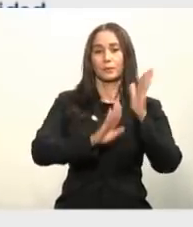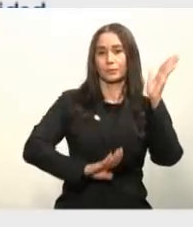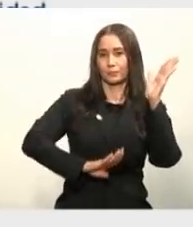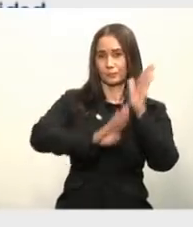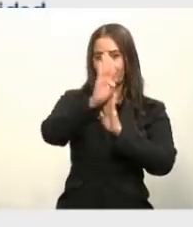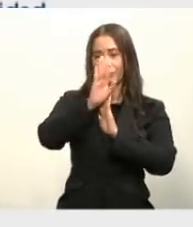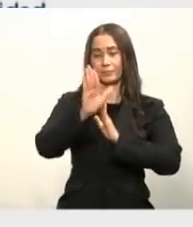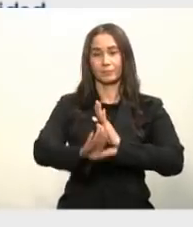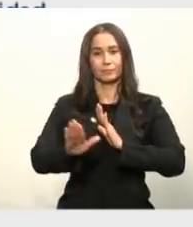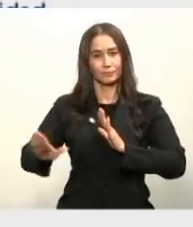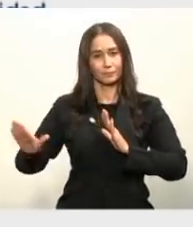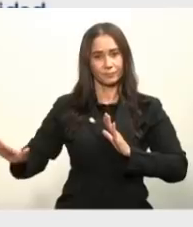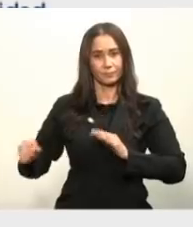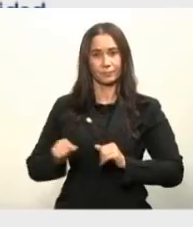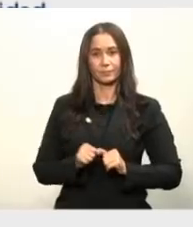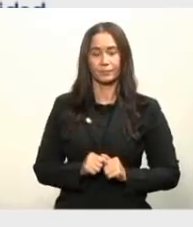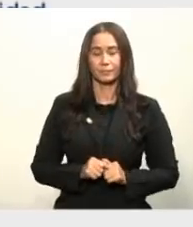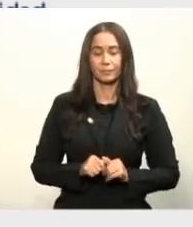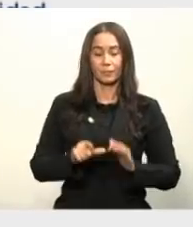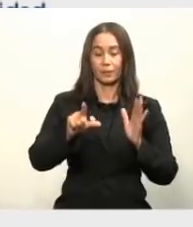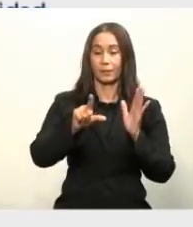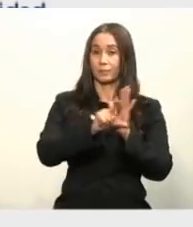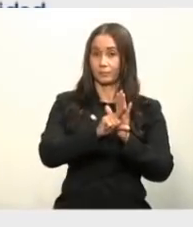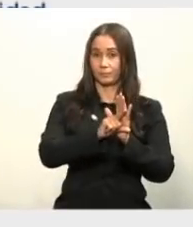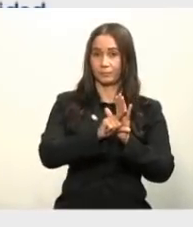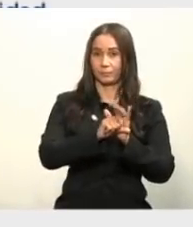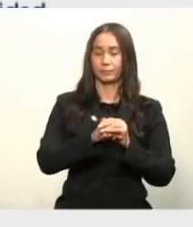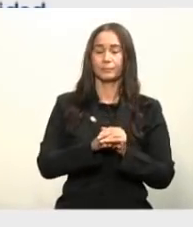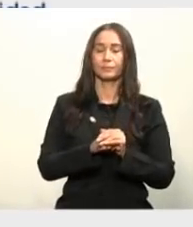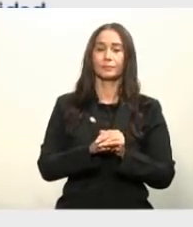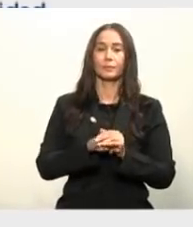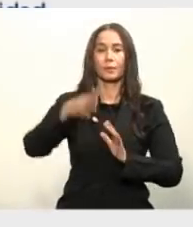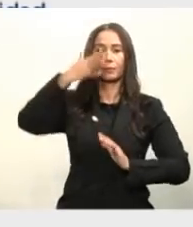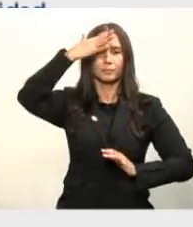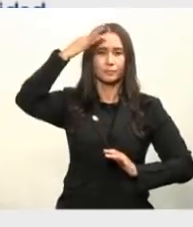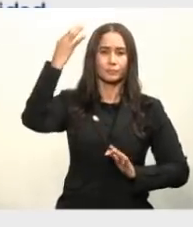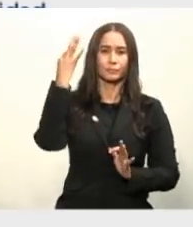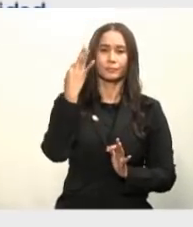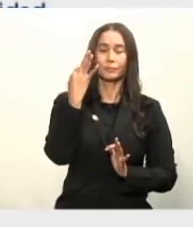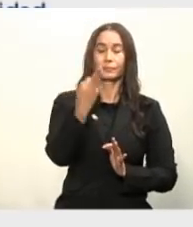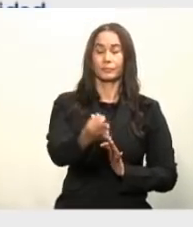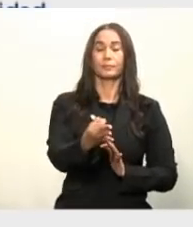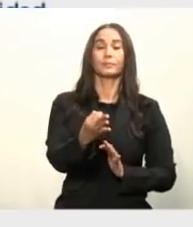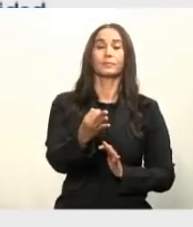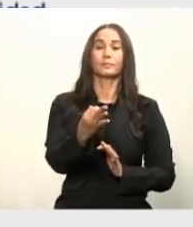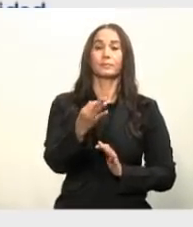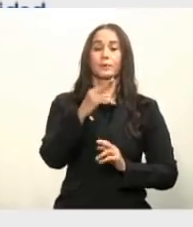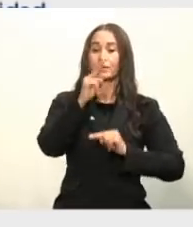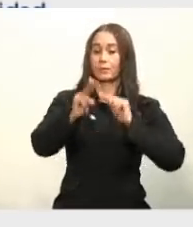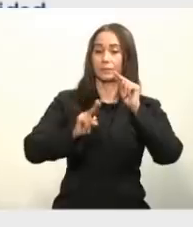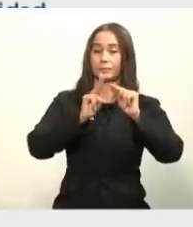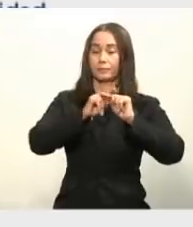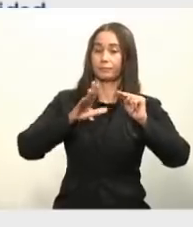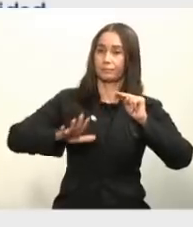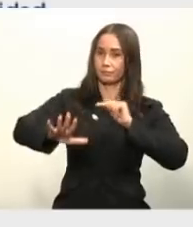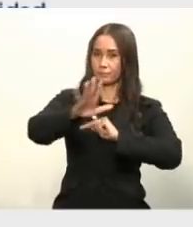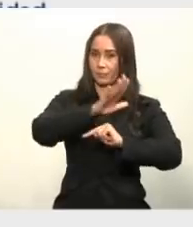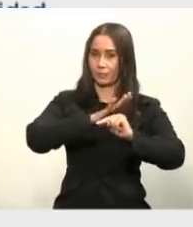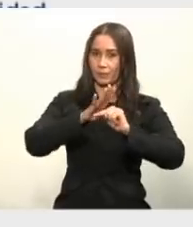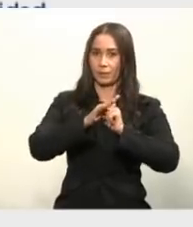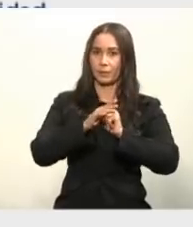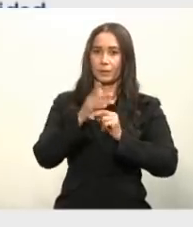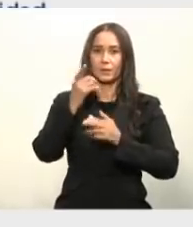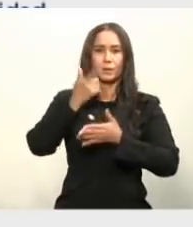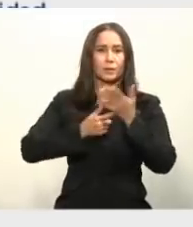infantil. Legitimidad. Tomar decisiones a nivel nacional acerca de las